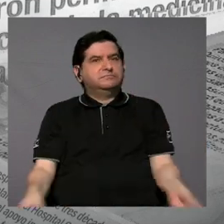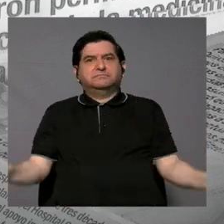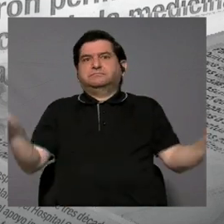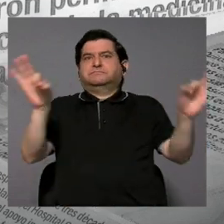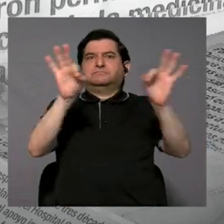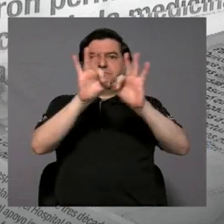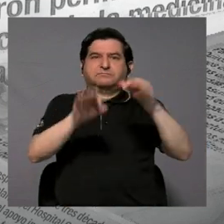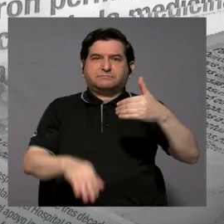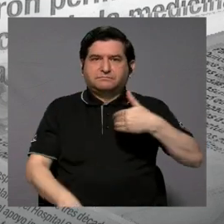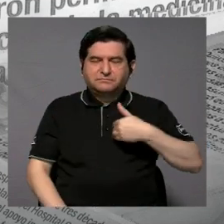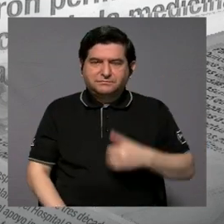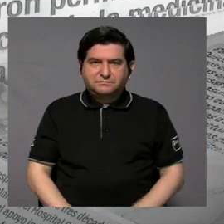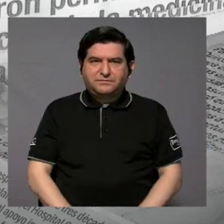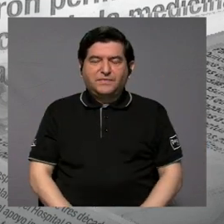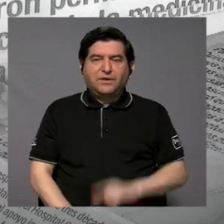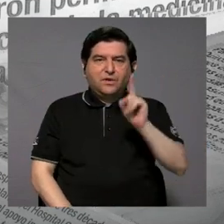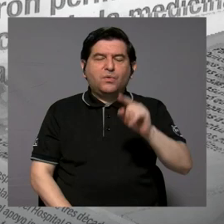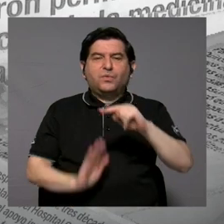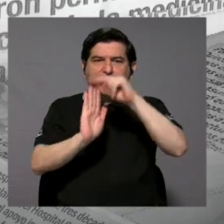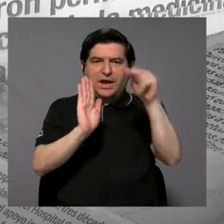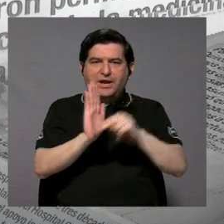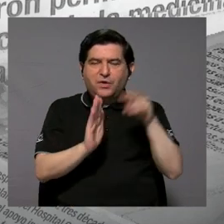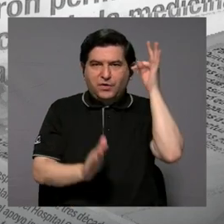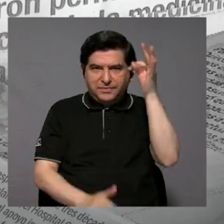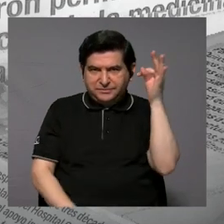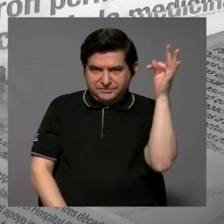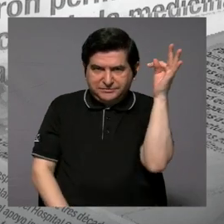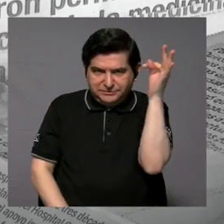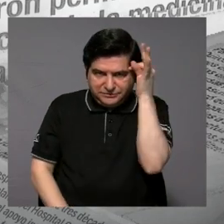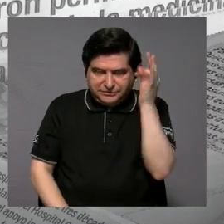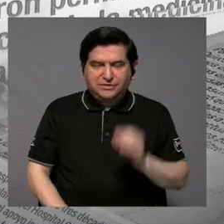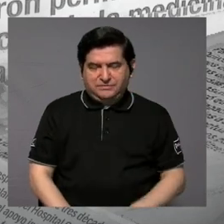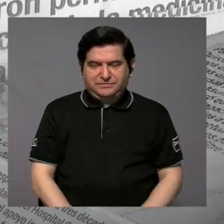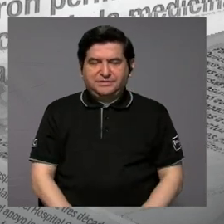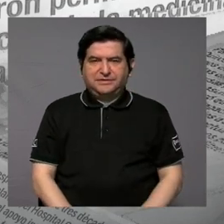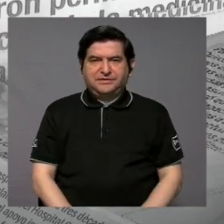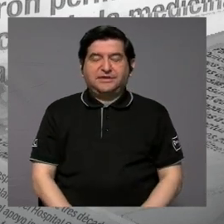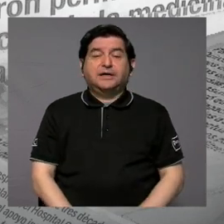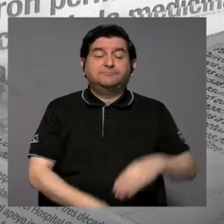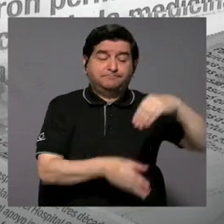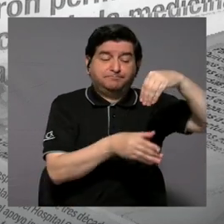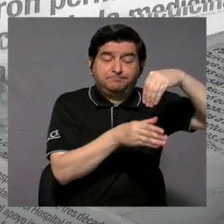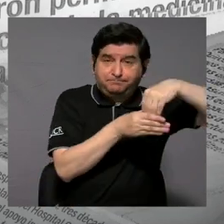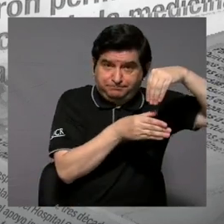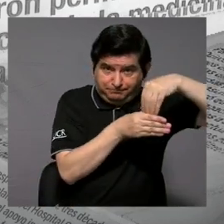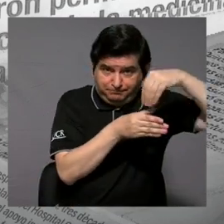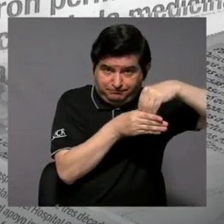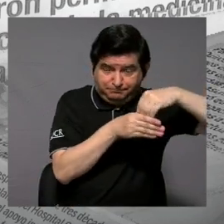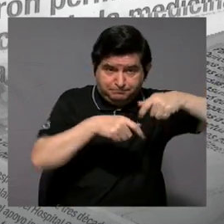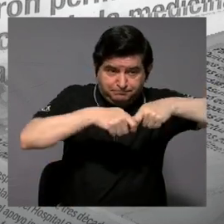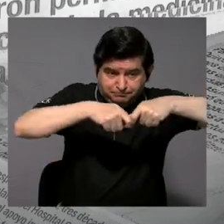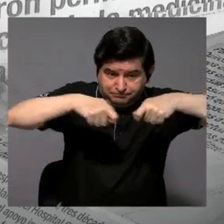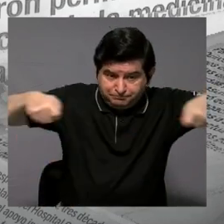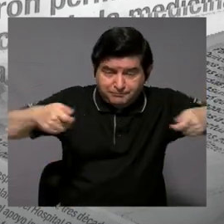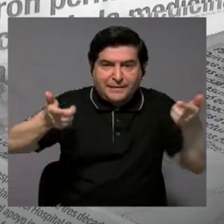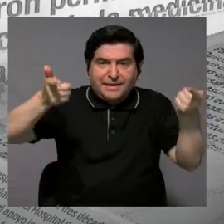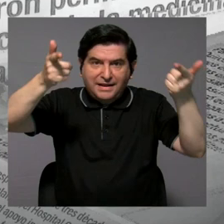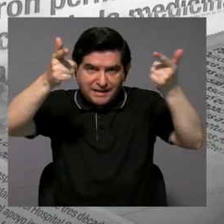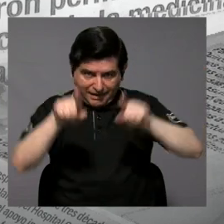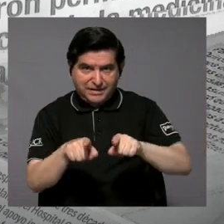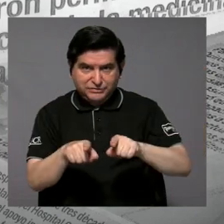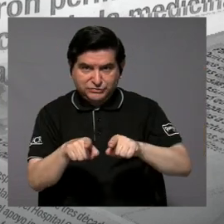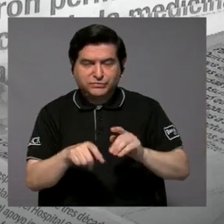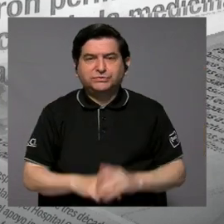tener un marco de referencia, tanto a nivel del contenido, de lo que se va a medir, que en este caso